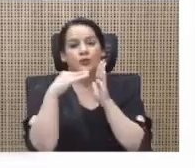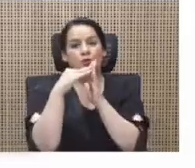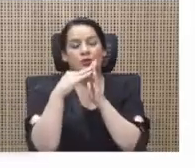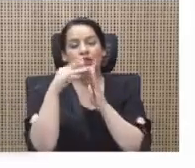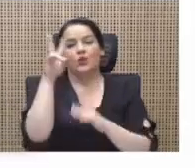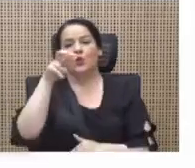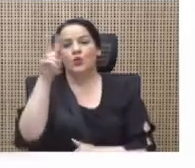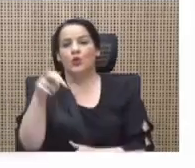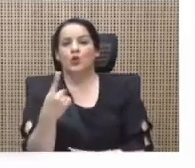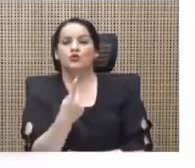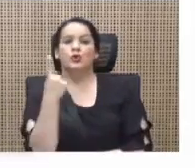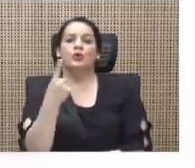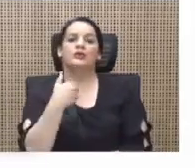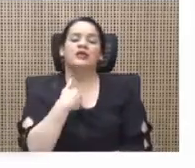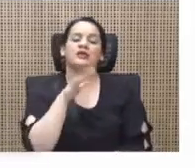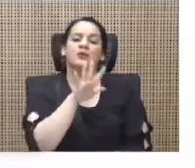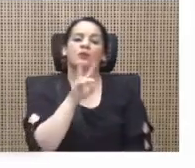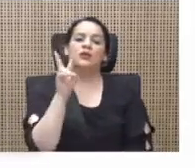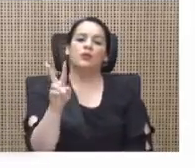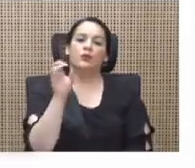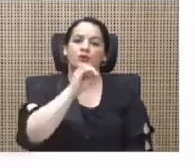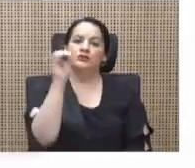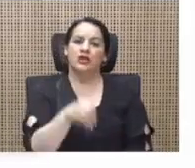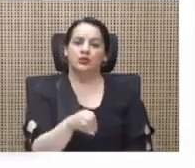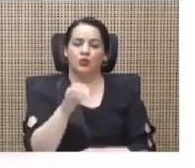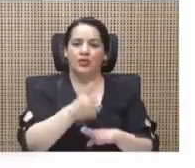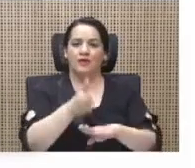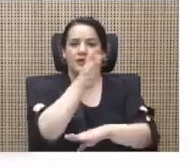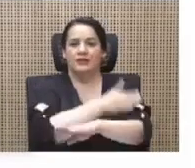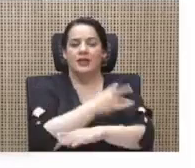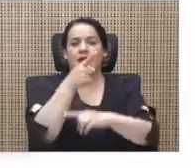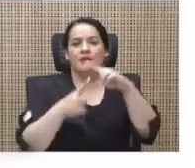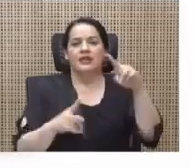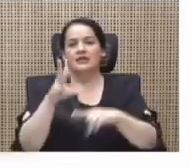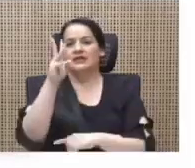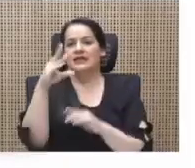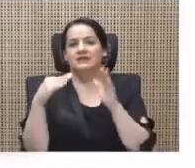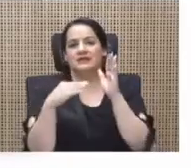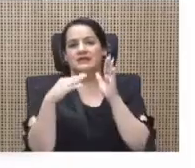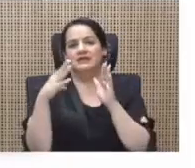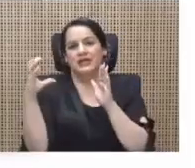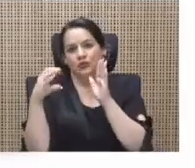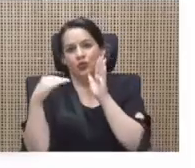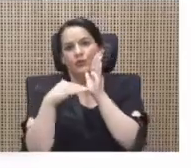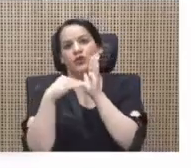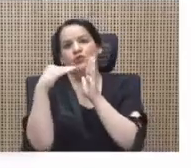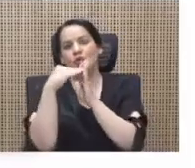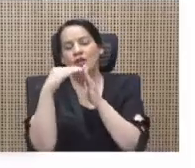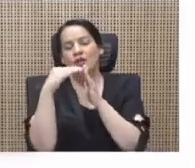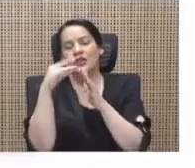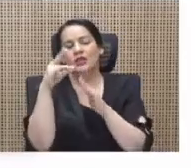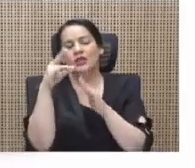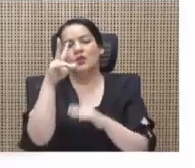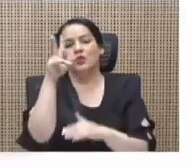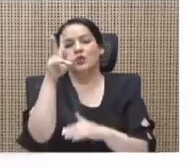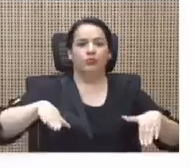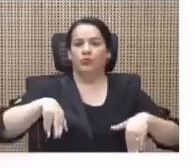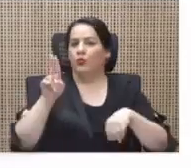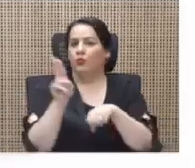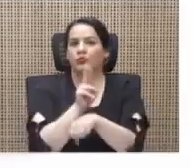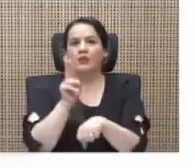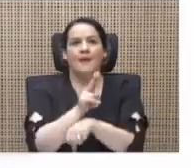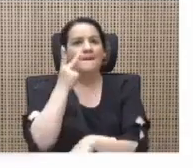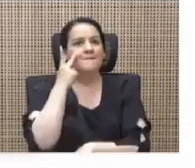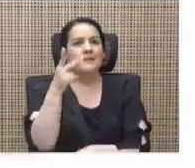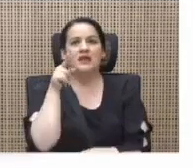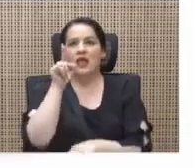tiene solo un 52% de avance, decir, la mitad, 600 millones de colones que no se han utilizado y miren cómo está